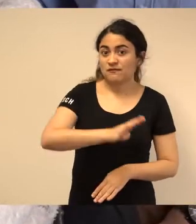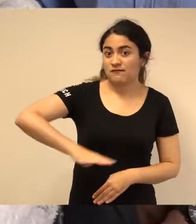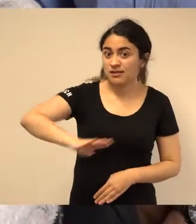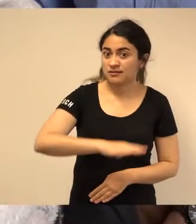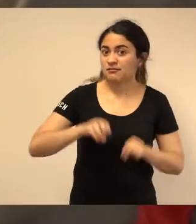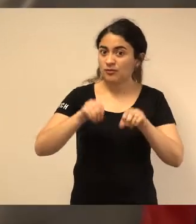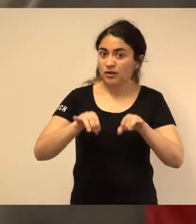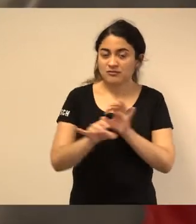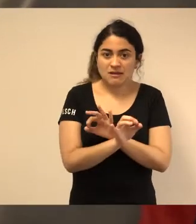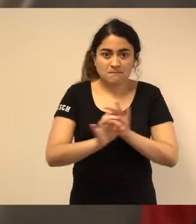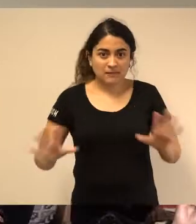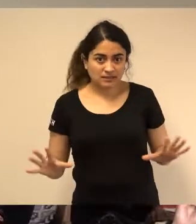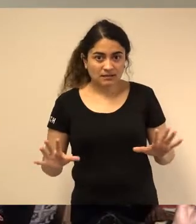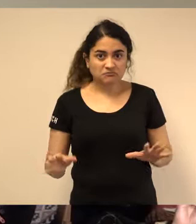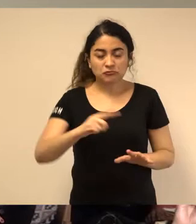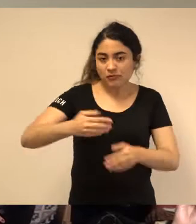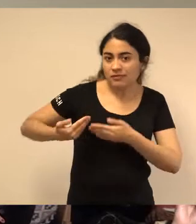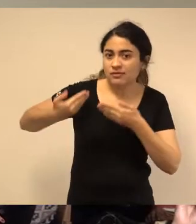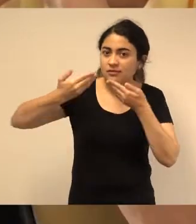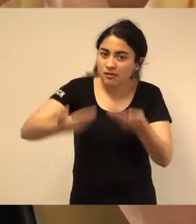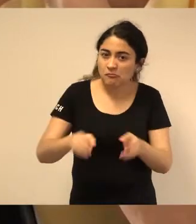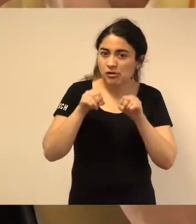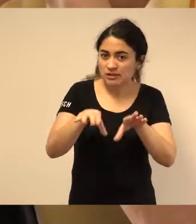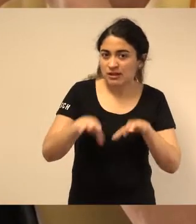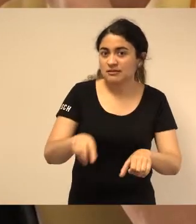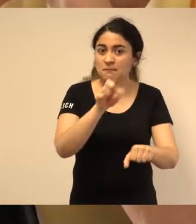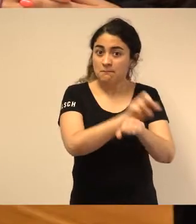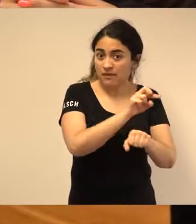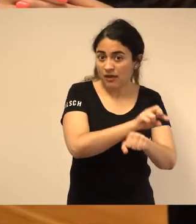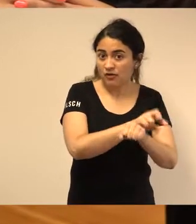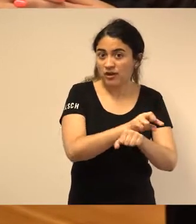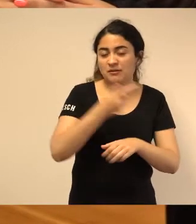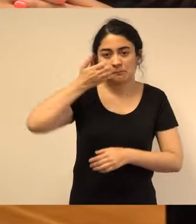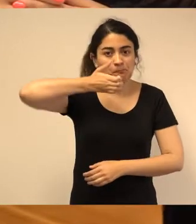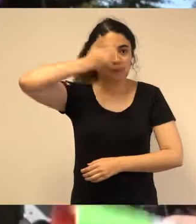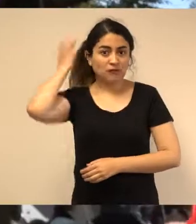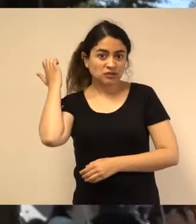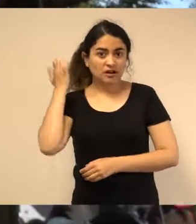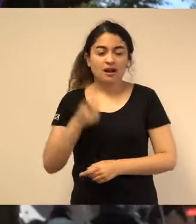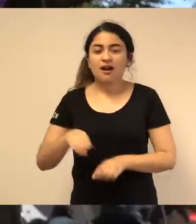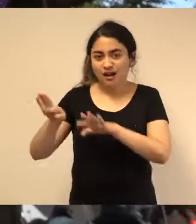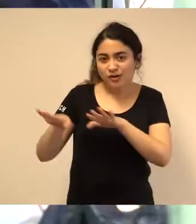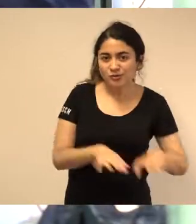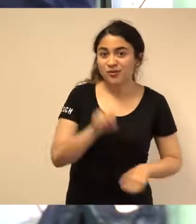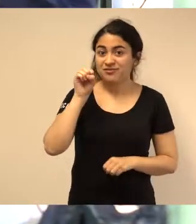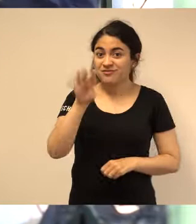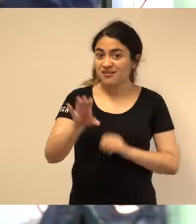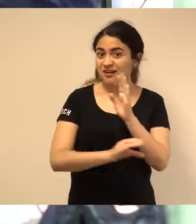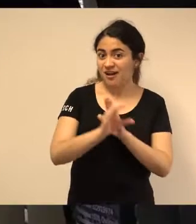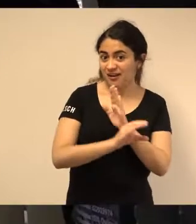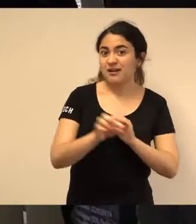básica y educación especial y entregamos la formación pedagógica y profesional de estudiantes de otras 10